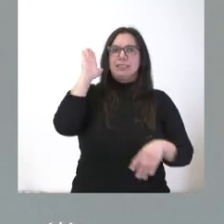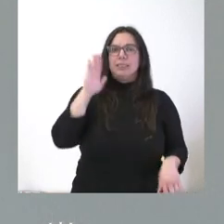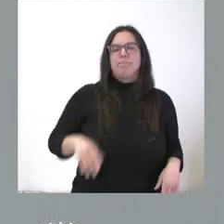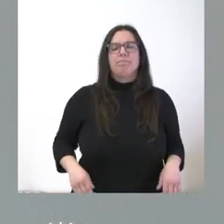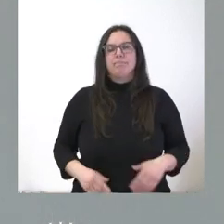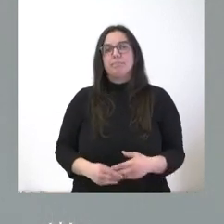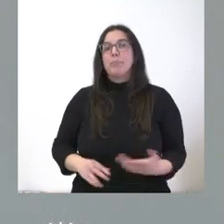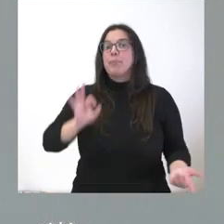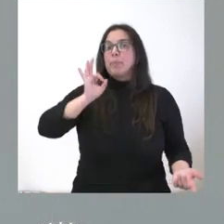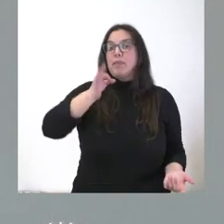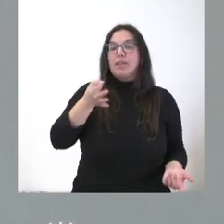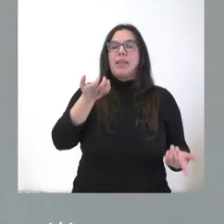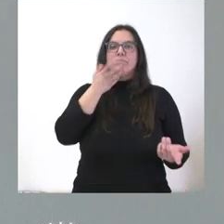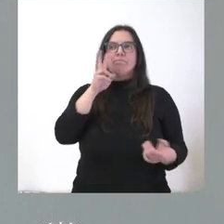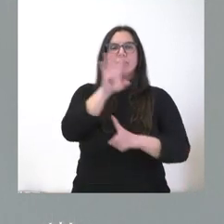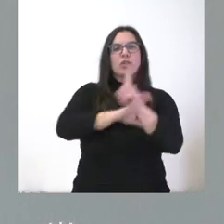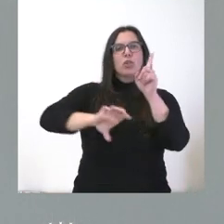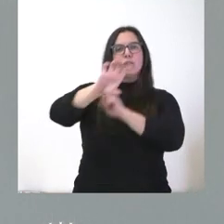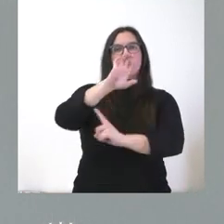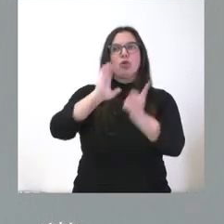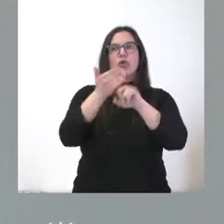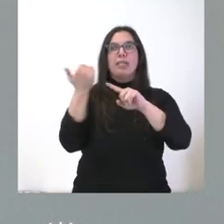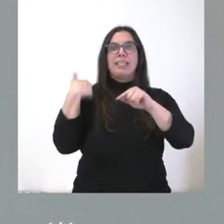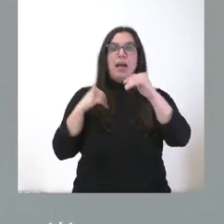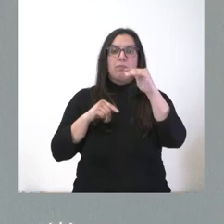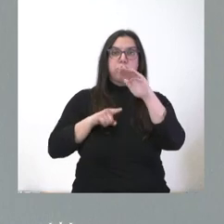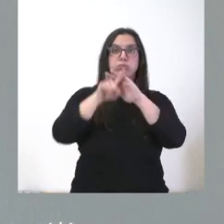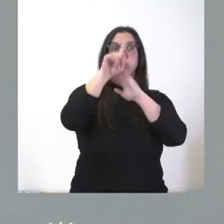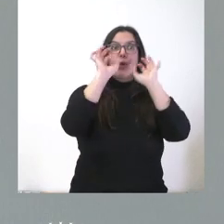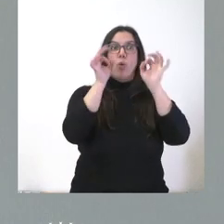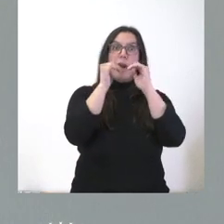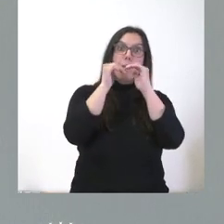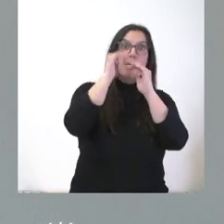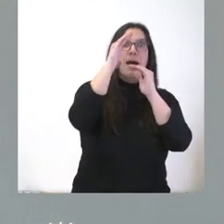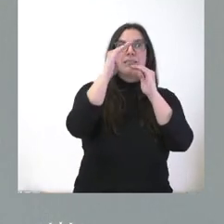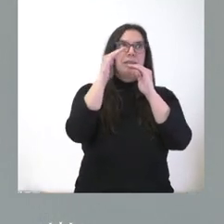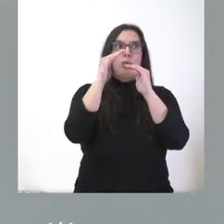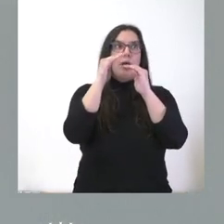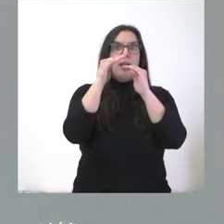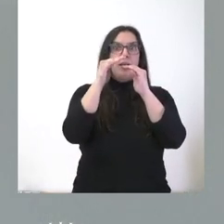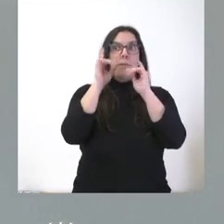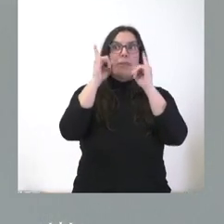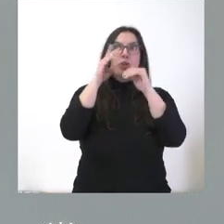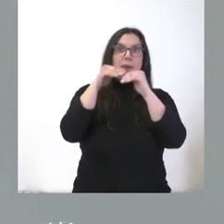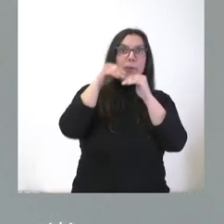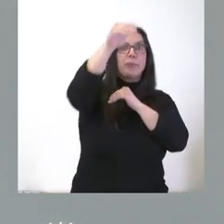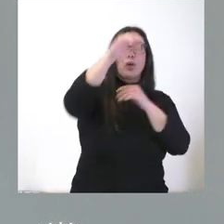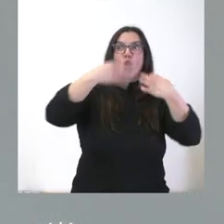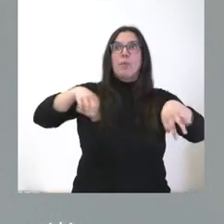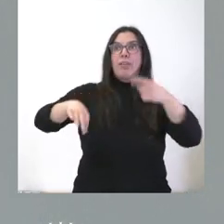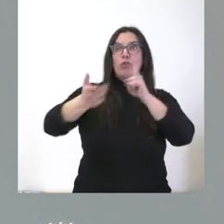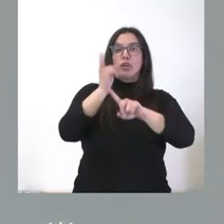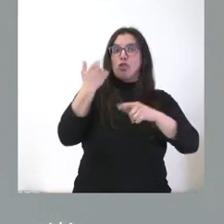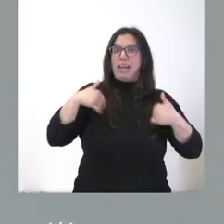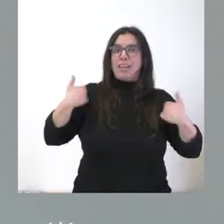Es verdad que en este contexto, cuando se alcanza a ese nivel, pues lógicamente ya no se trata de volver a la normalidad, la hemos alcanzado desde el punto